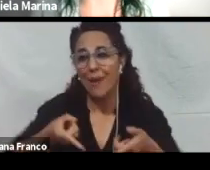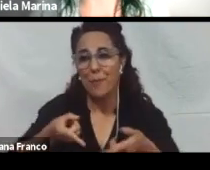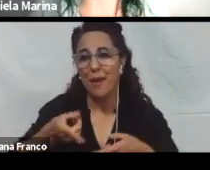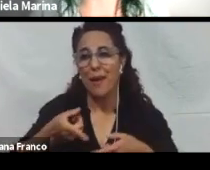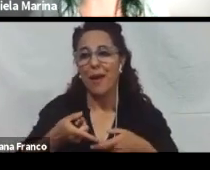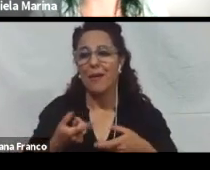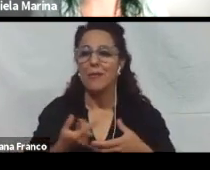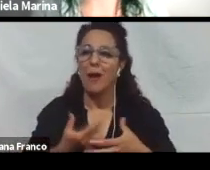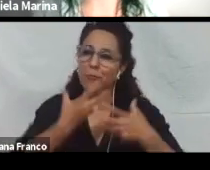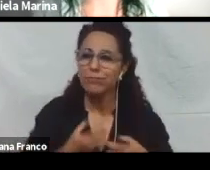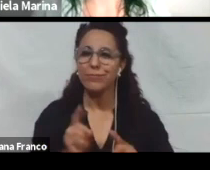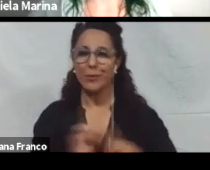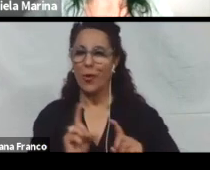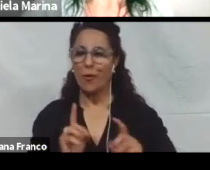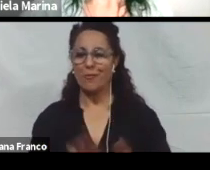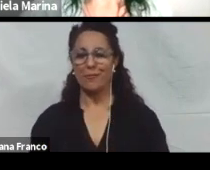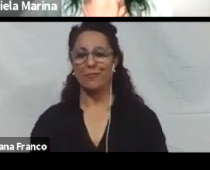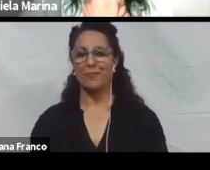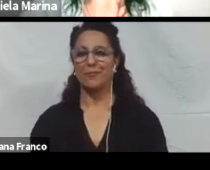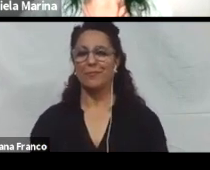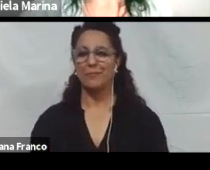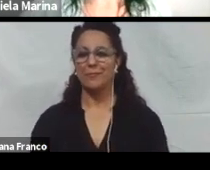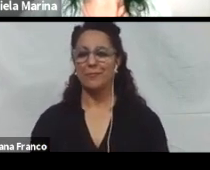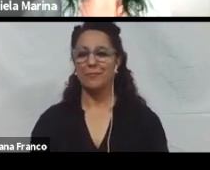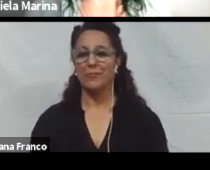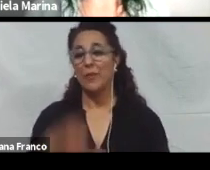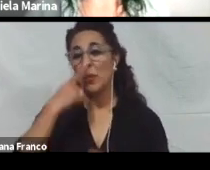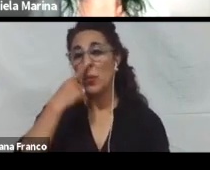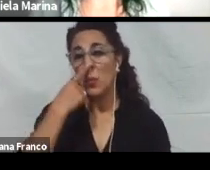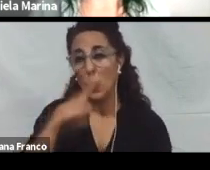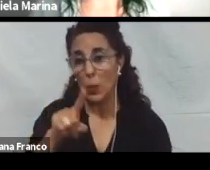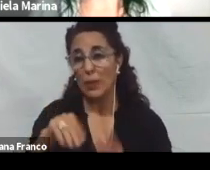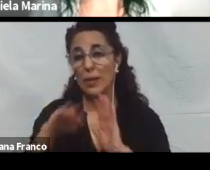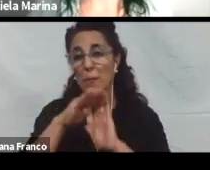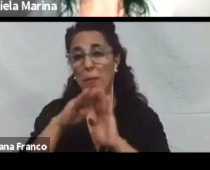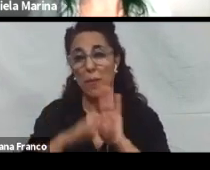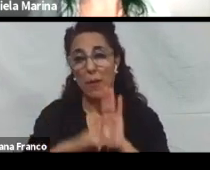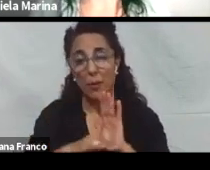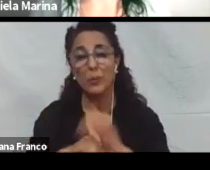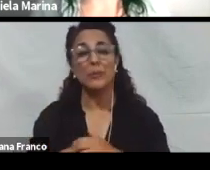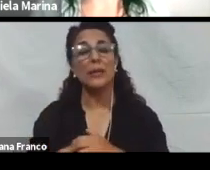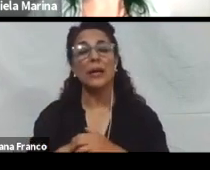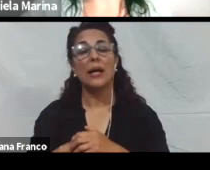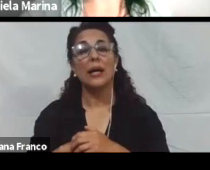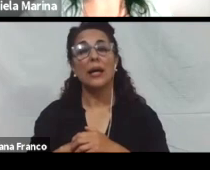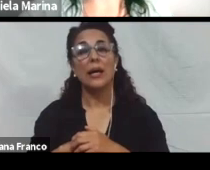el estudiante. Y la última pauta, desde un mismo principio, es